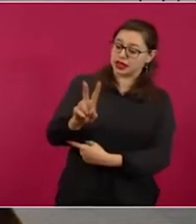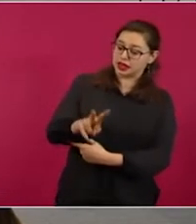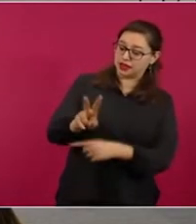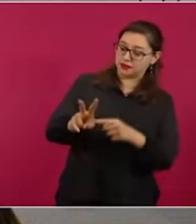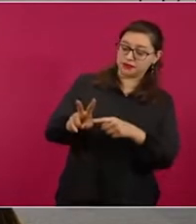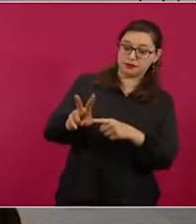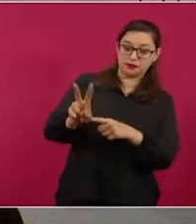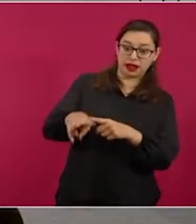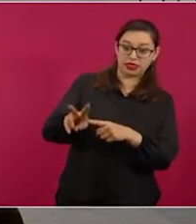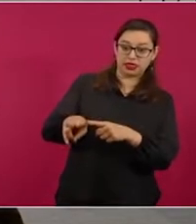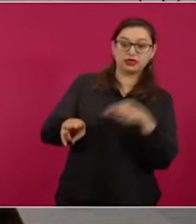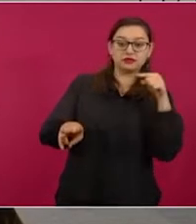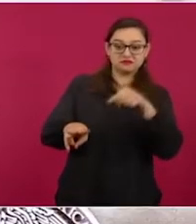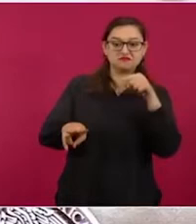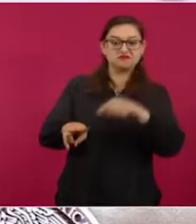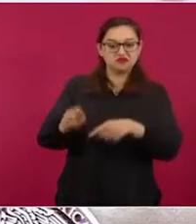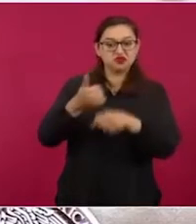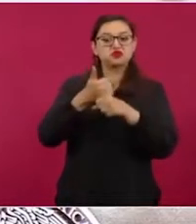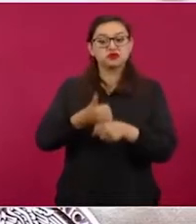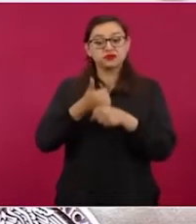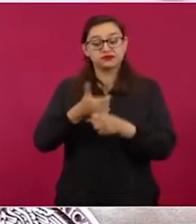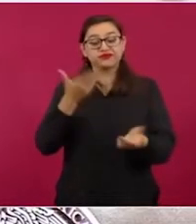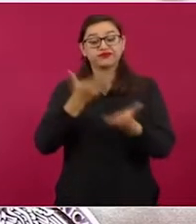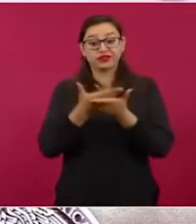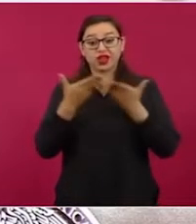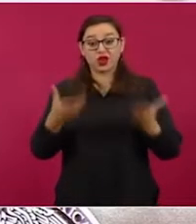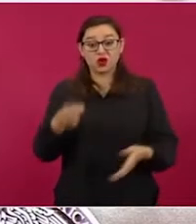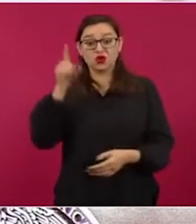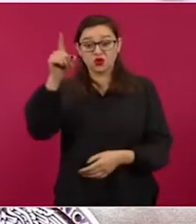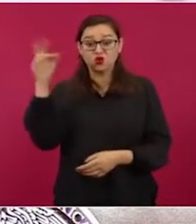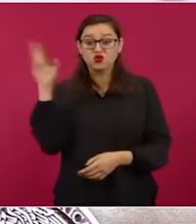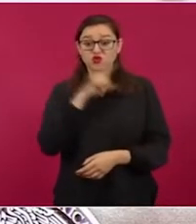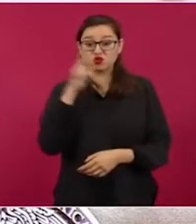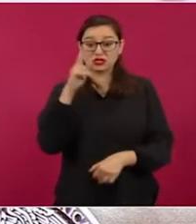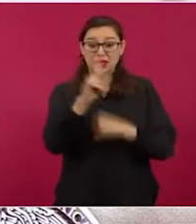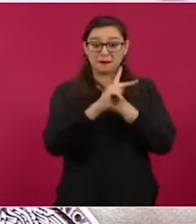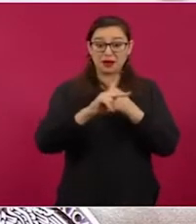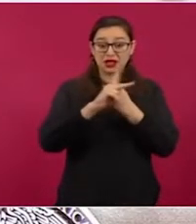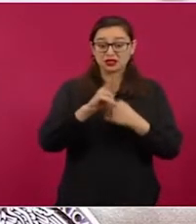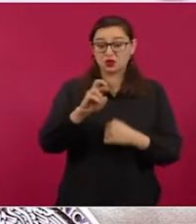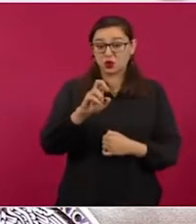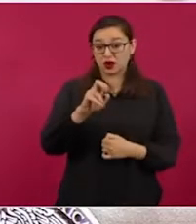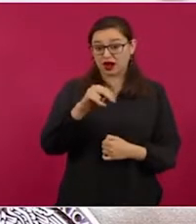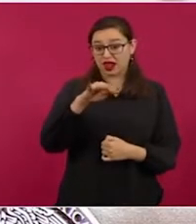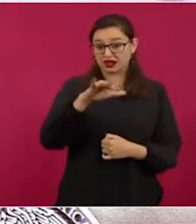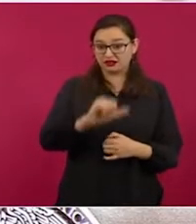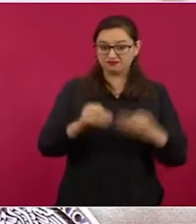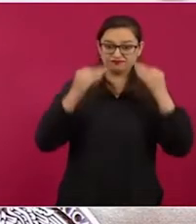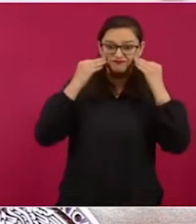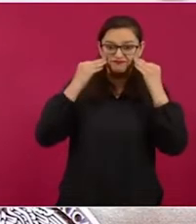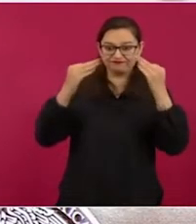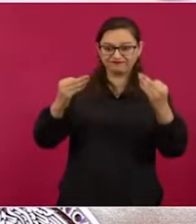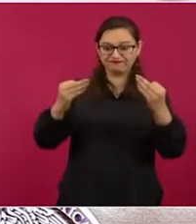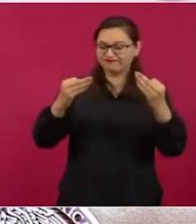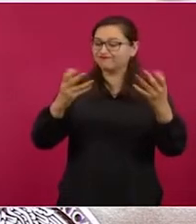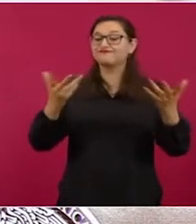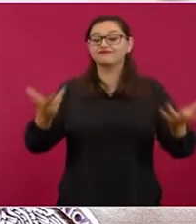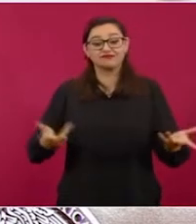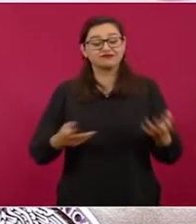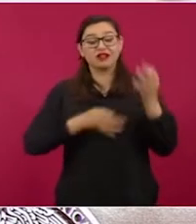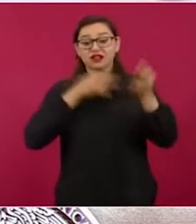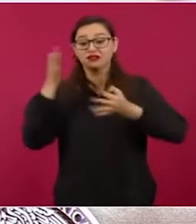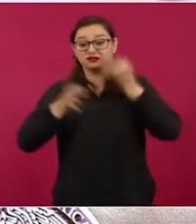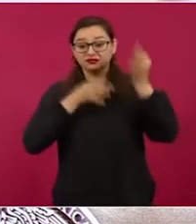bélico provocado por la invasión de Rusia sobre Ucrania. Los medios de comunicación y las redes